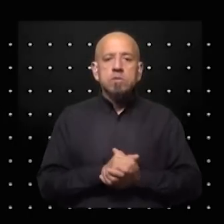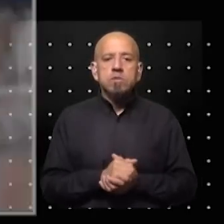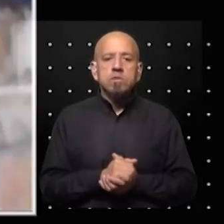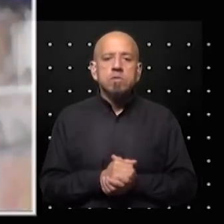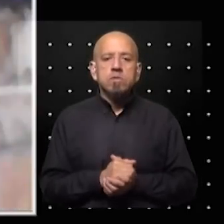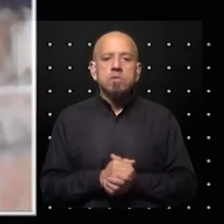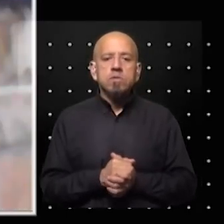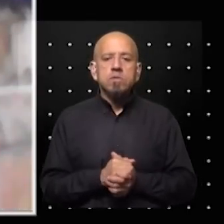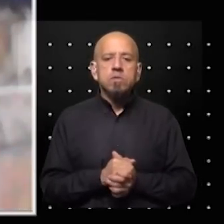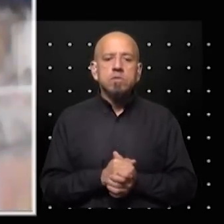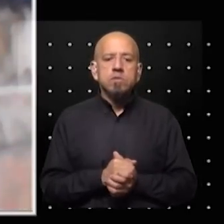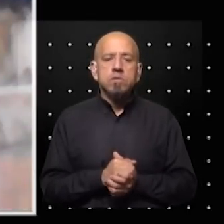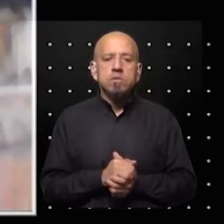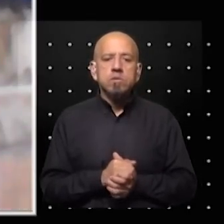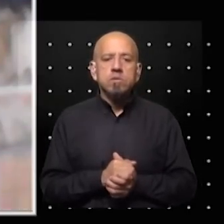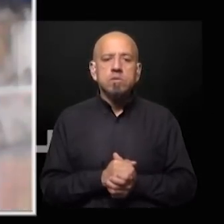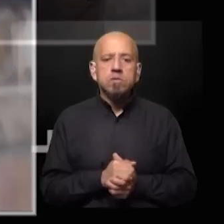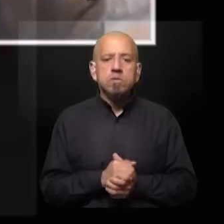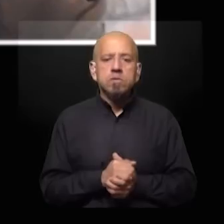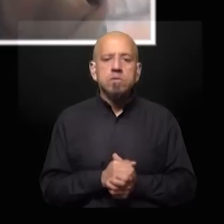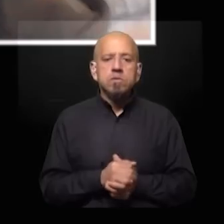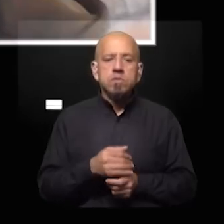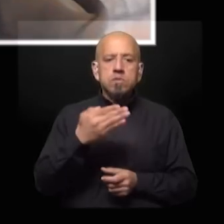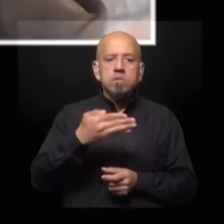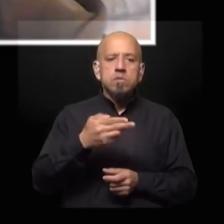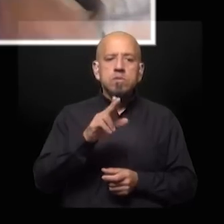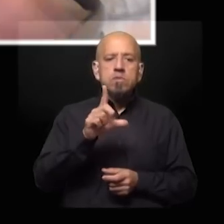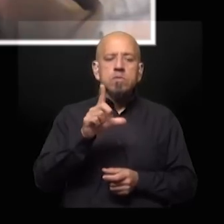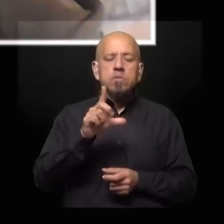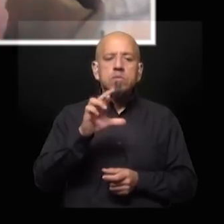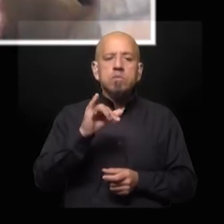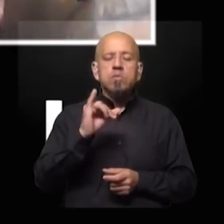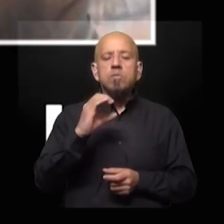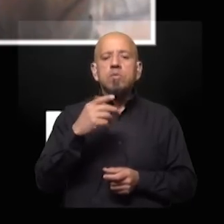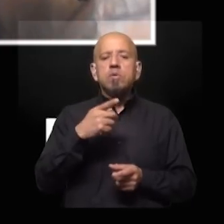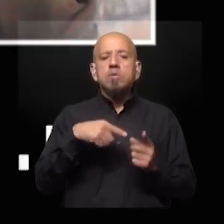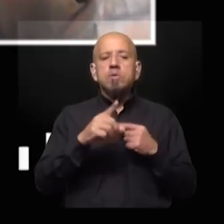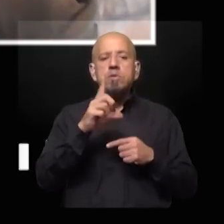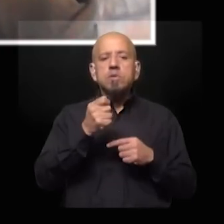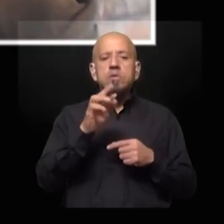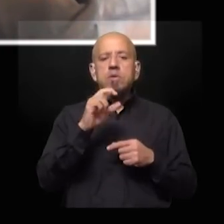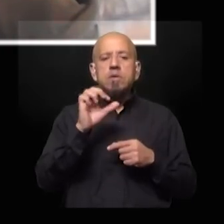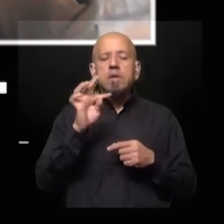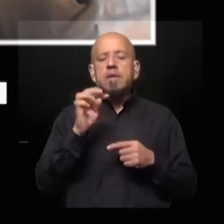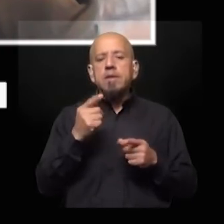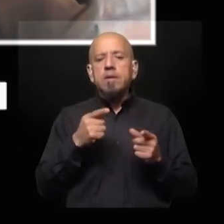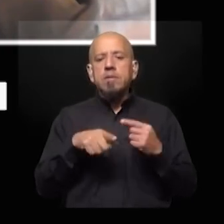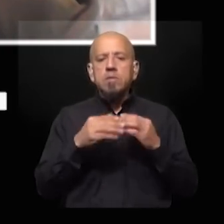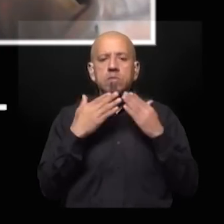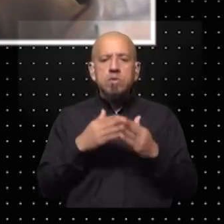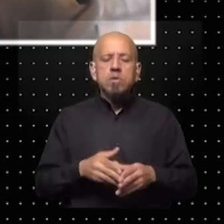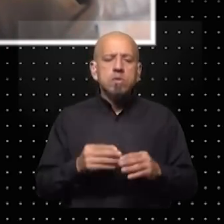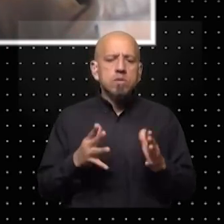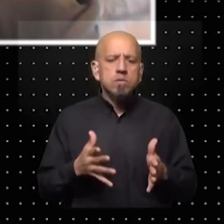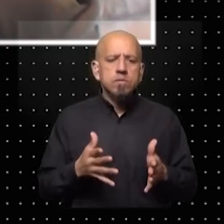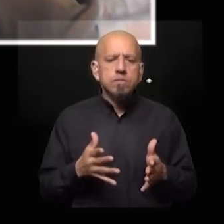metiéndonos en la interna de Bullrich y Larreta pero antes quería volver un poquito a la interna del oficialismo y preguntarte ¿te parece que